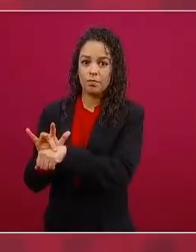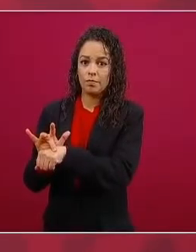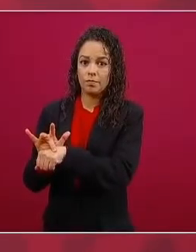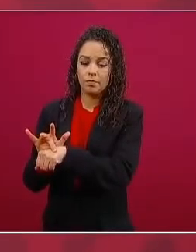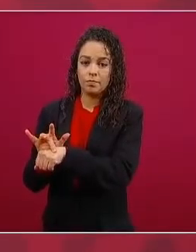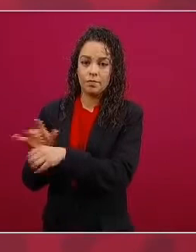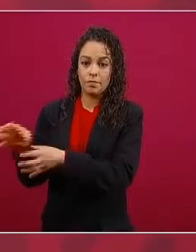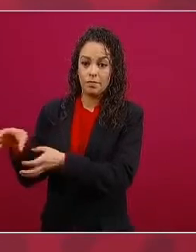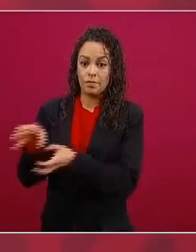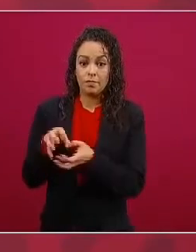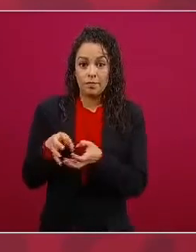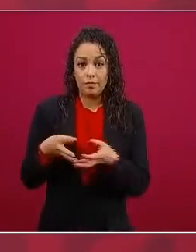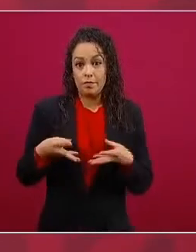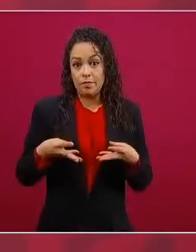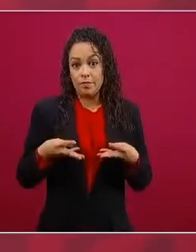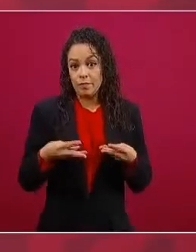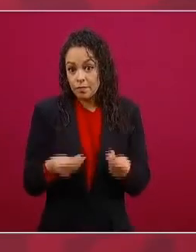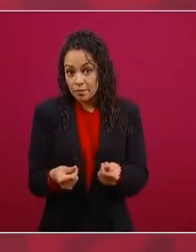sin